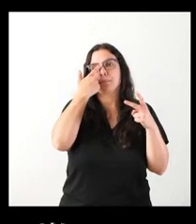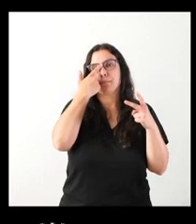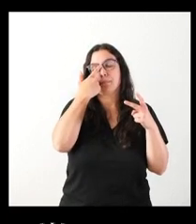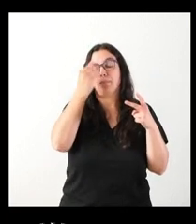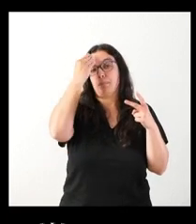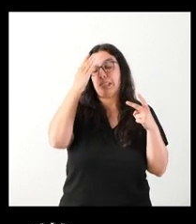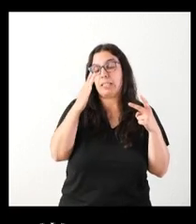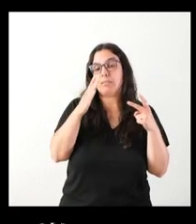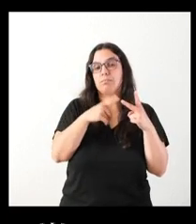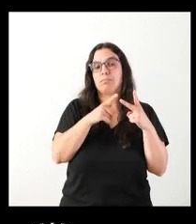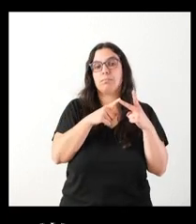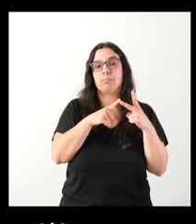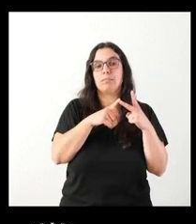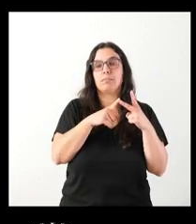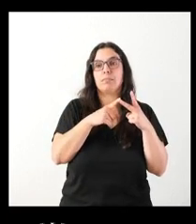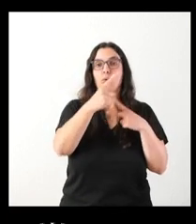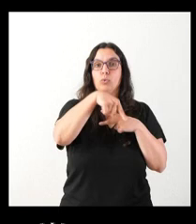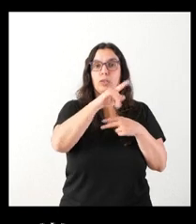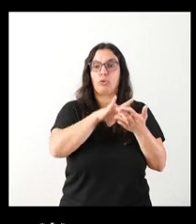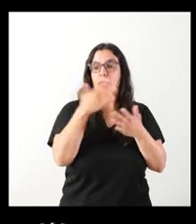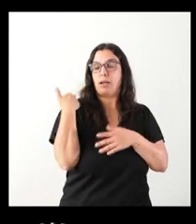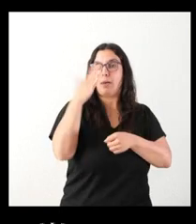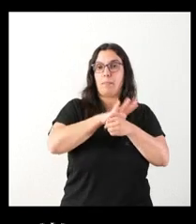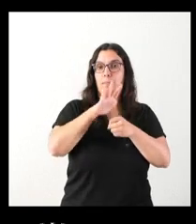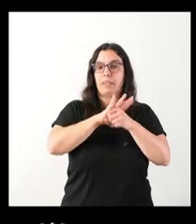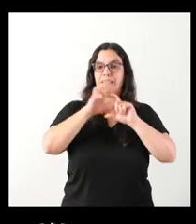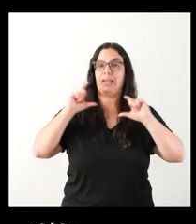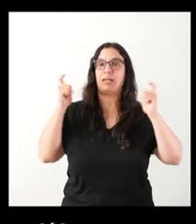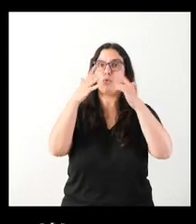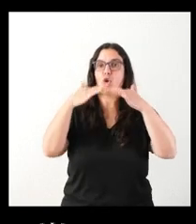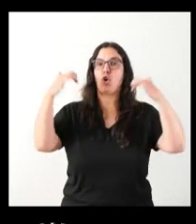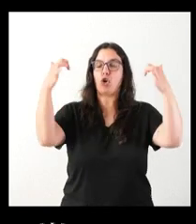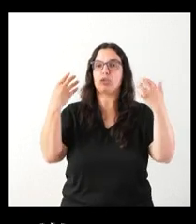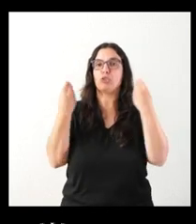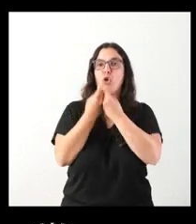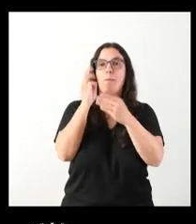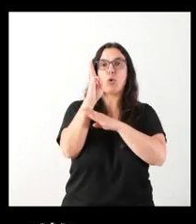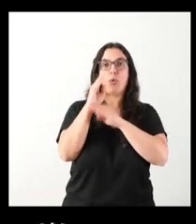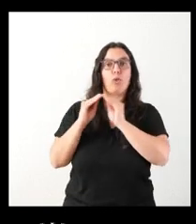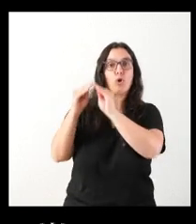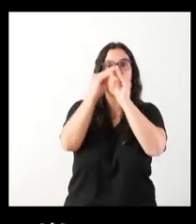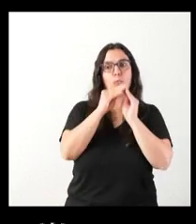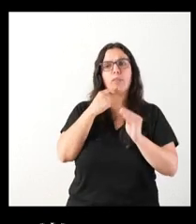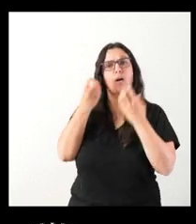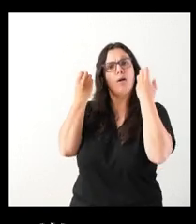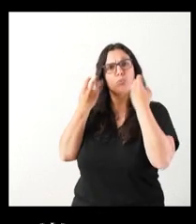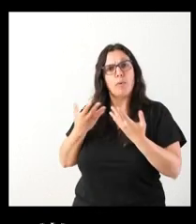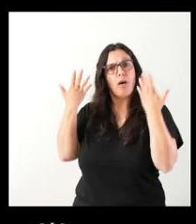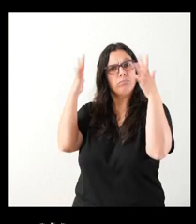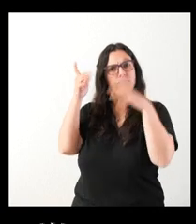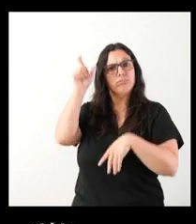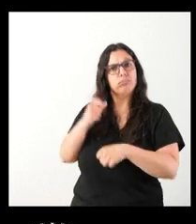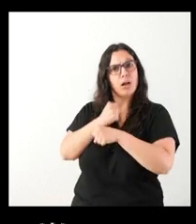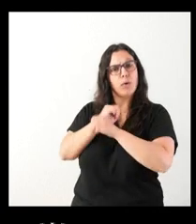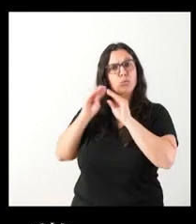en cuenta que han celebrado ustedes el martes un pleno con el procurador del Común y han alabado su trabajo, me gustaría saber si tienen ustedes